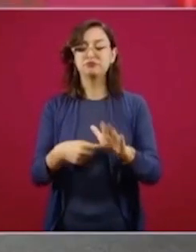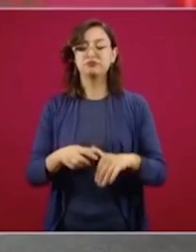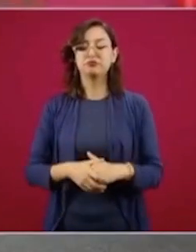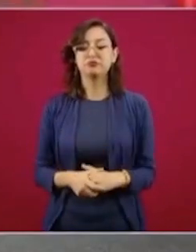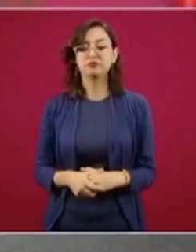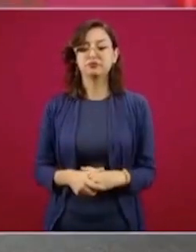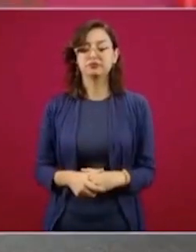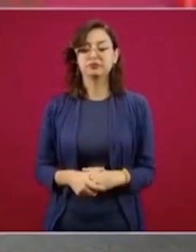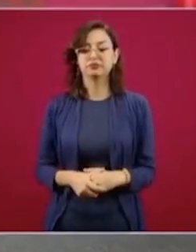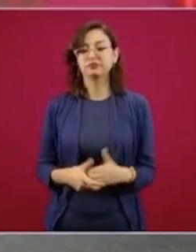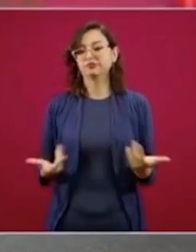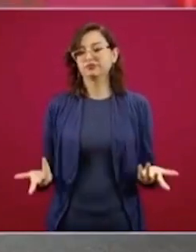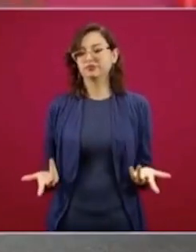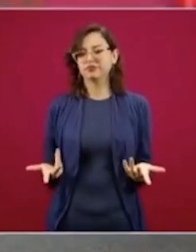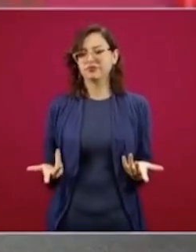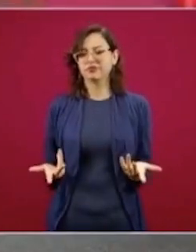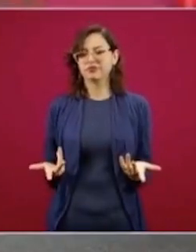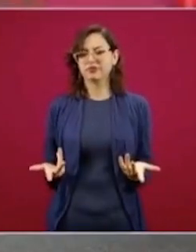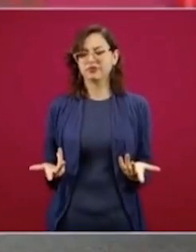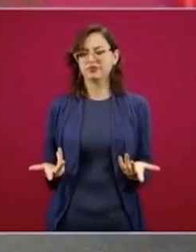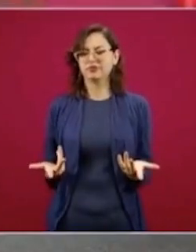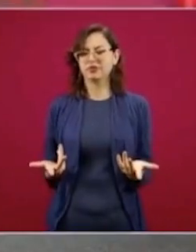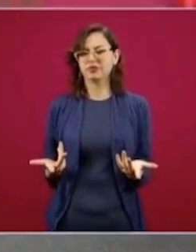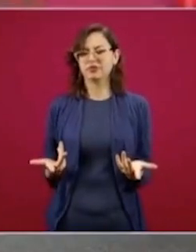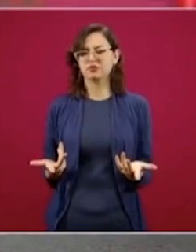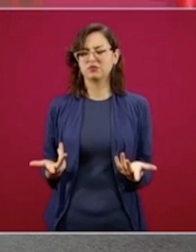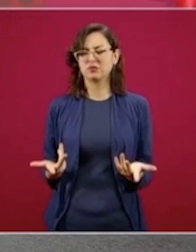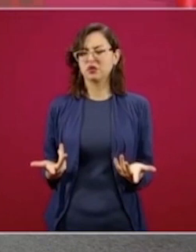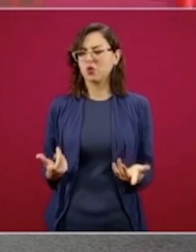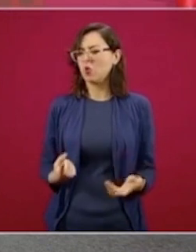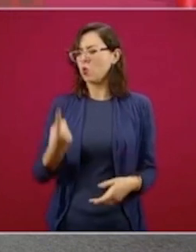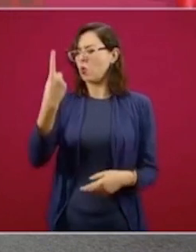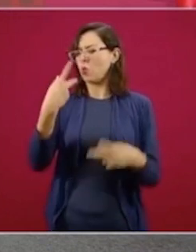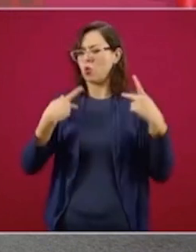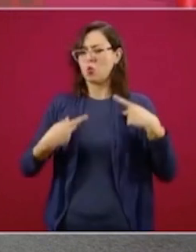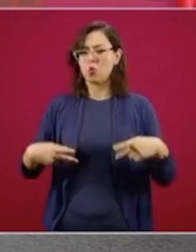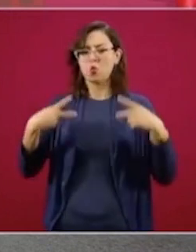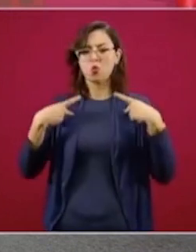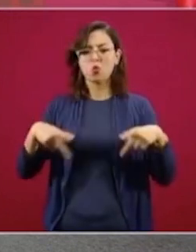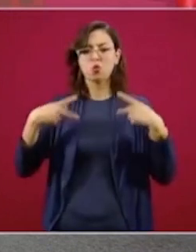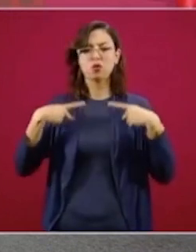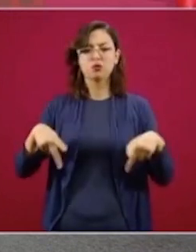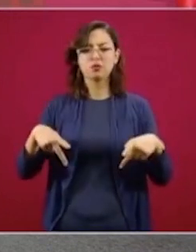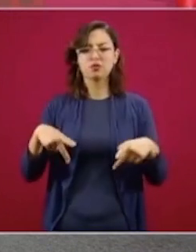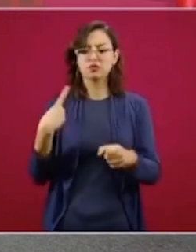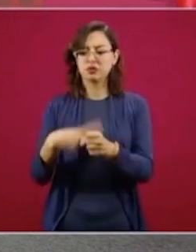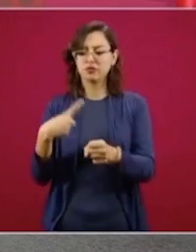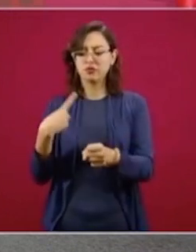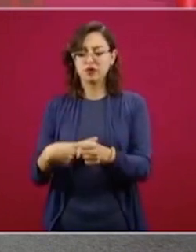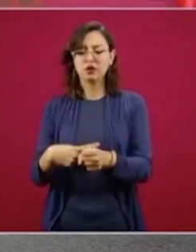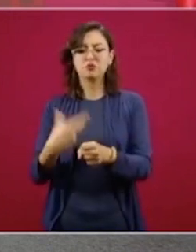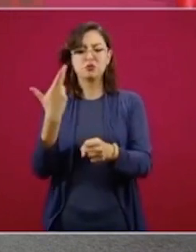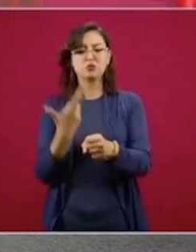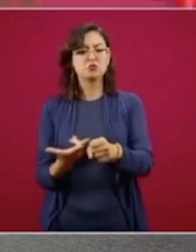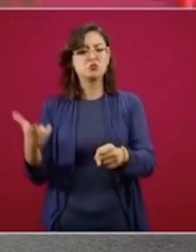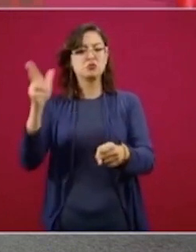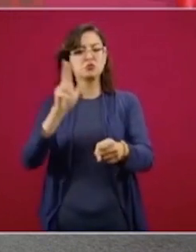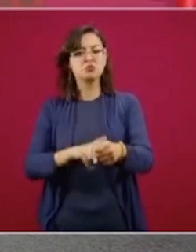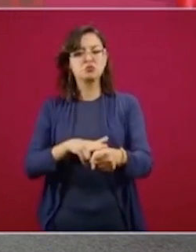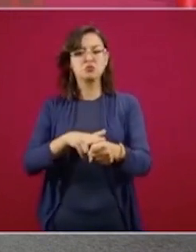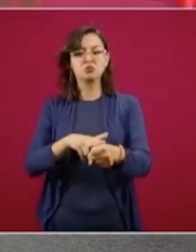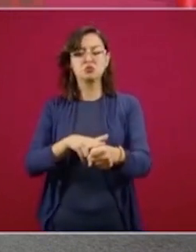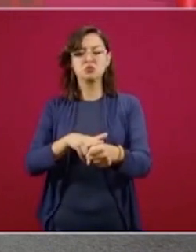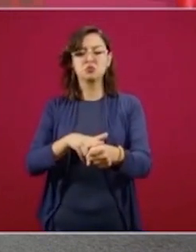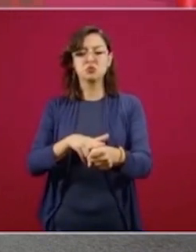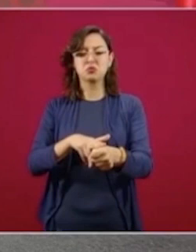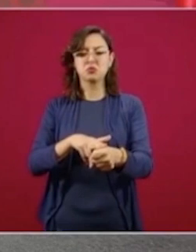Sería violatorio de la Constitución si va un enfermo a un hospital